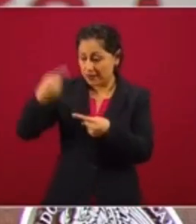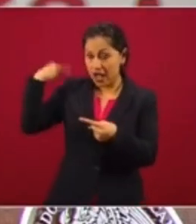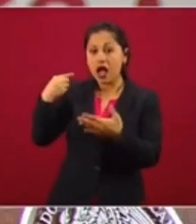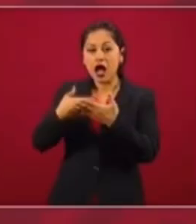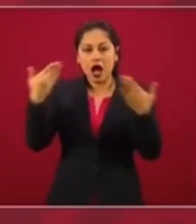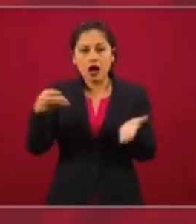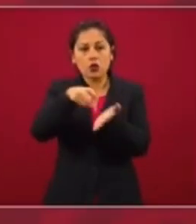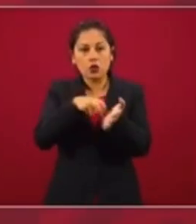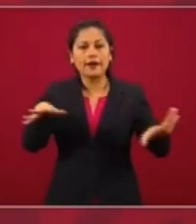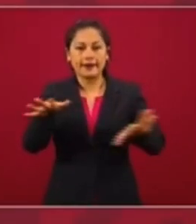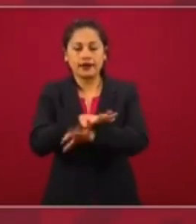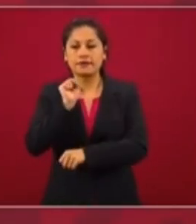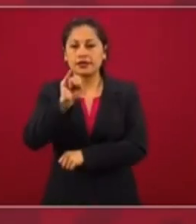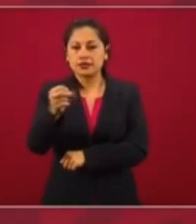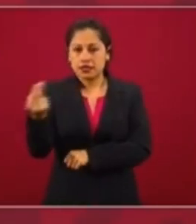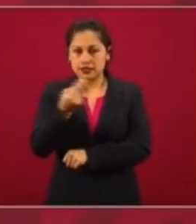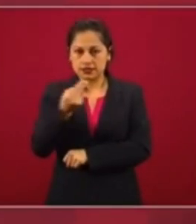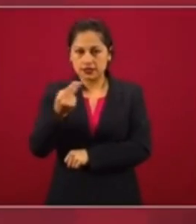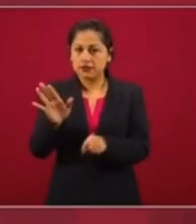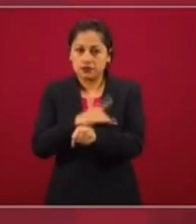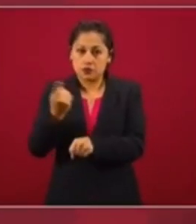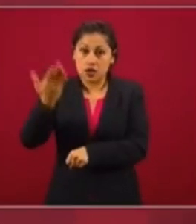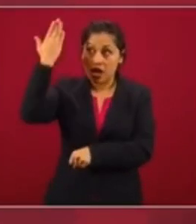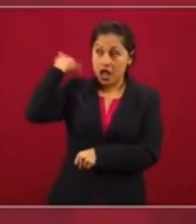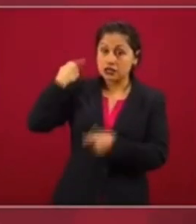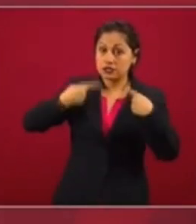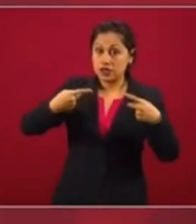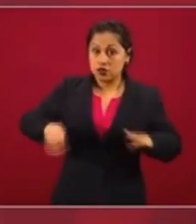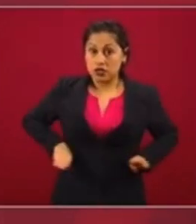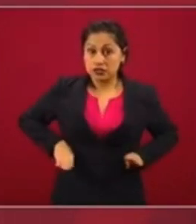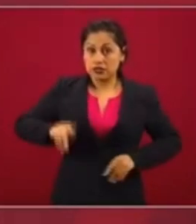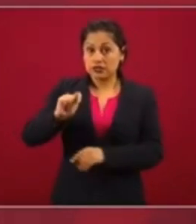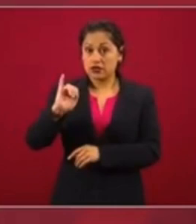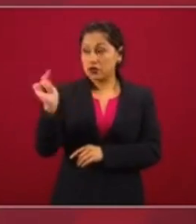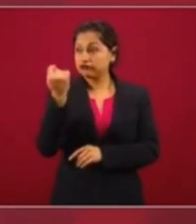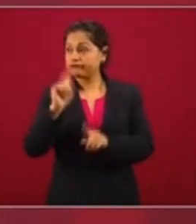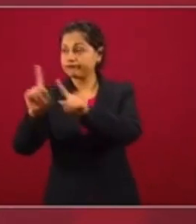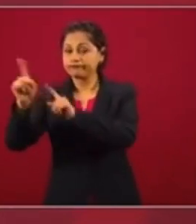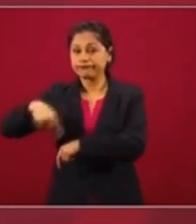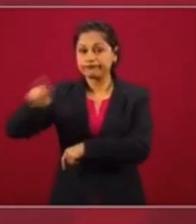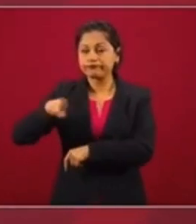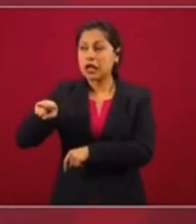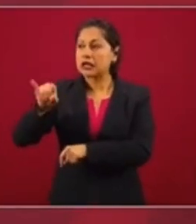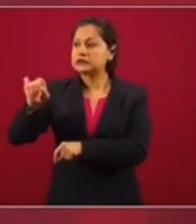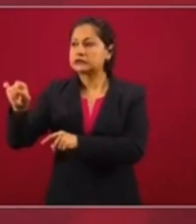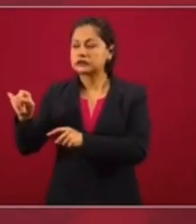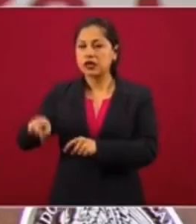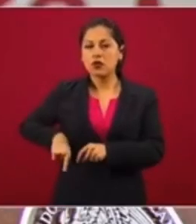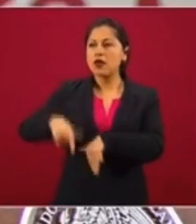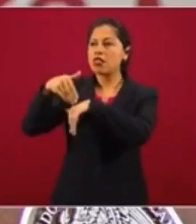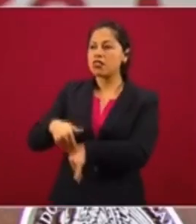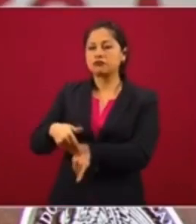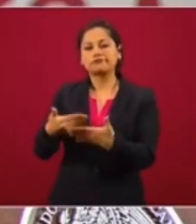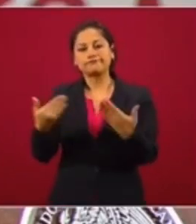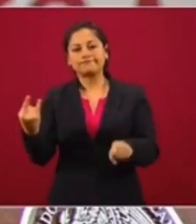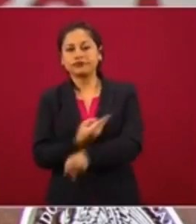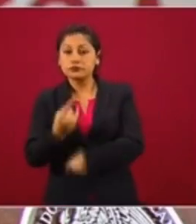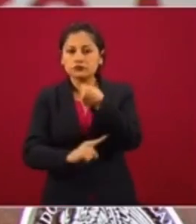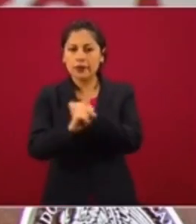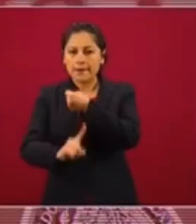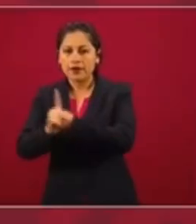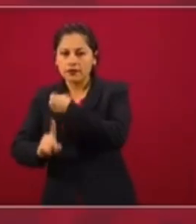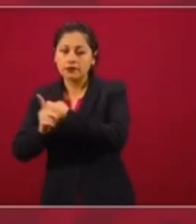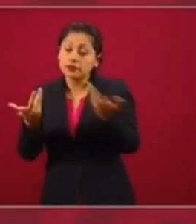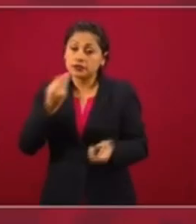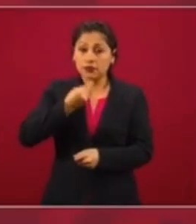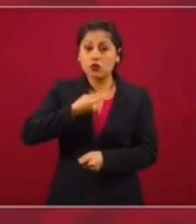error de estos tecnócratas irresponsables, técnicos que se creían científicos, que los metieron en cada problema. Tenemos que estar